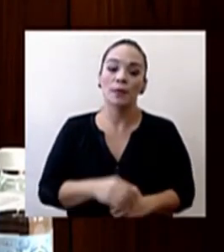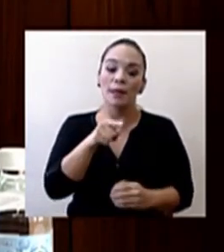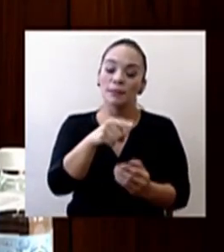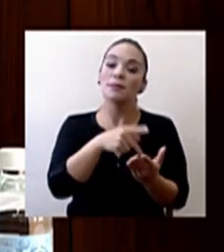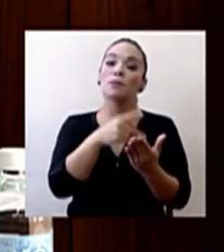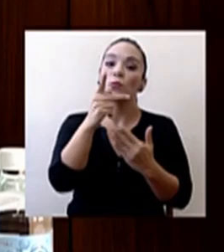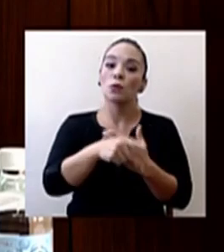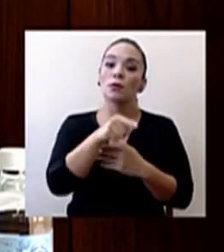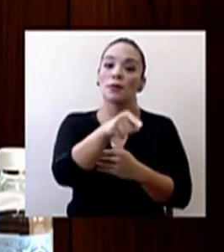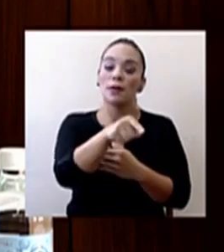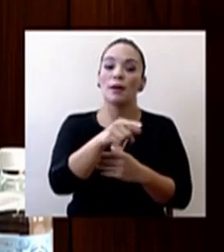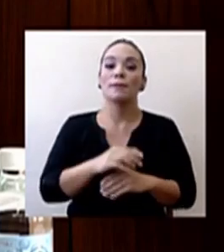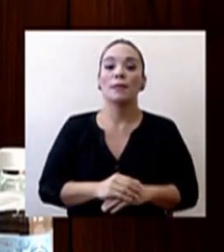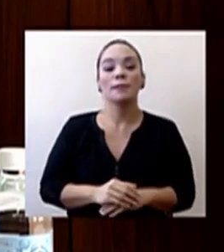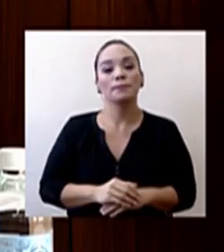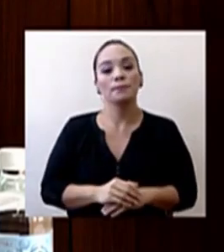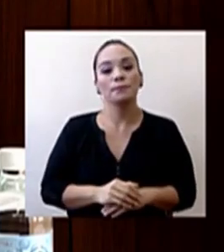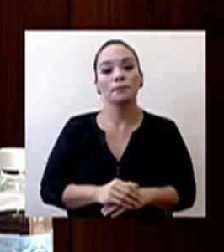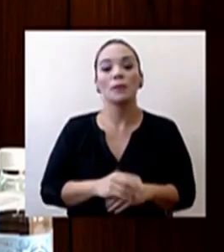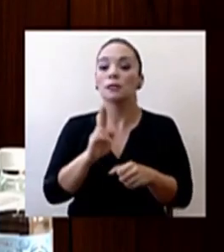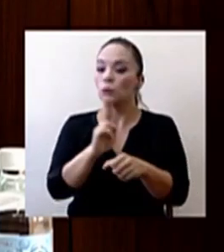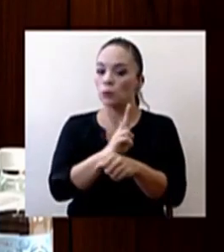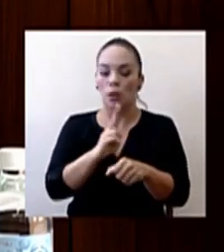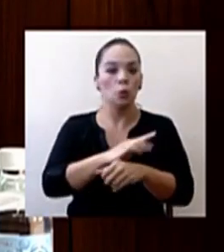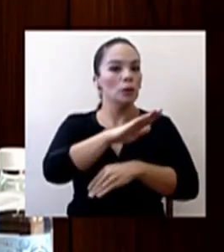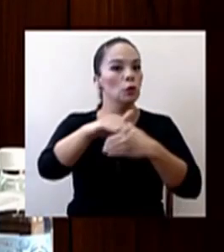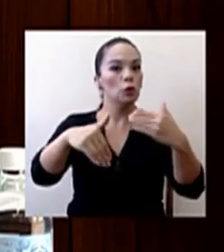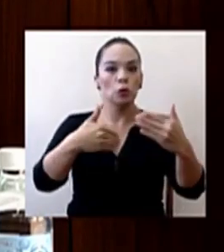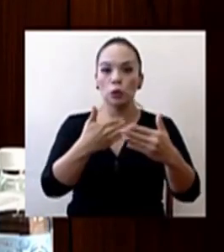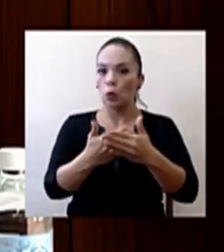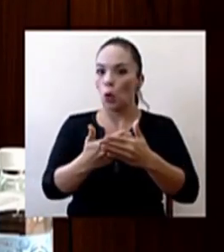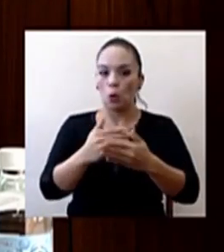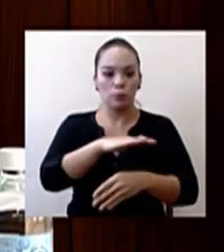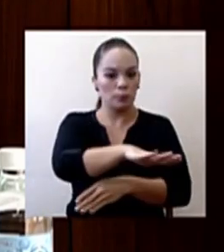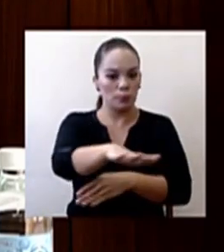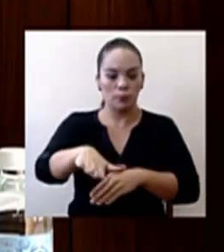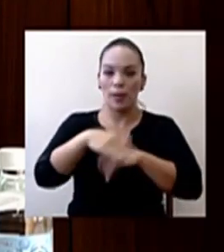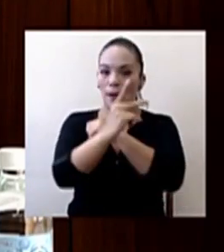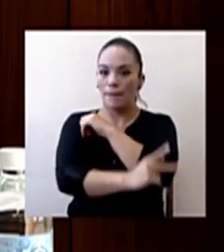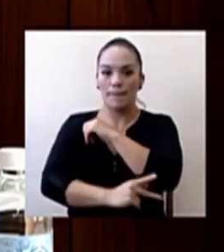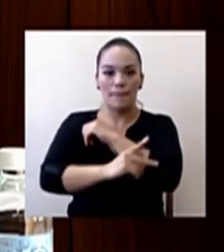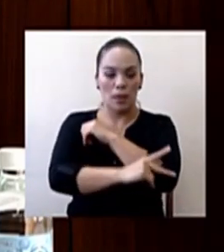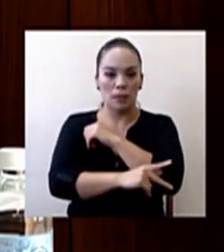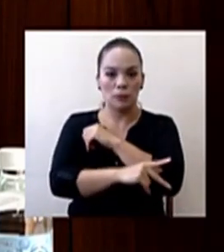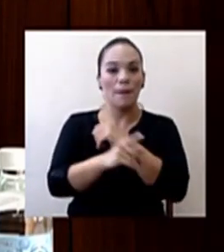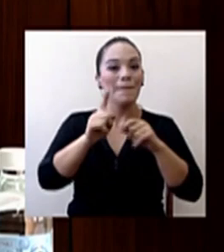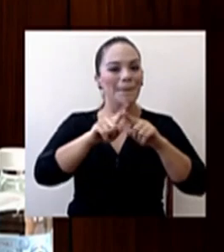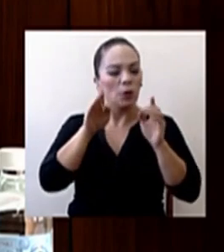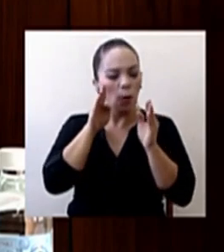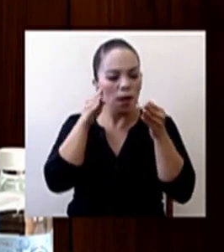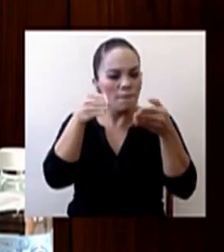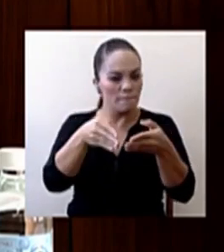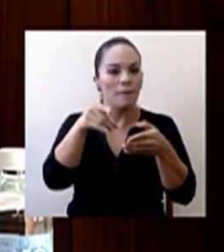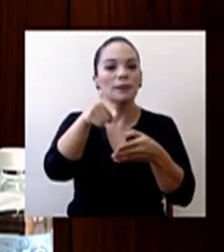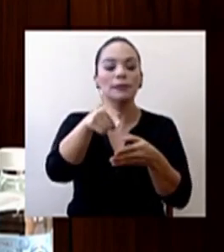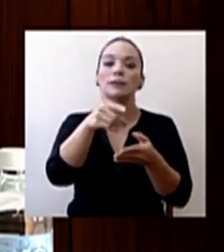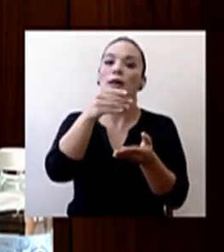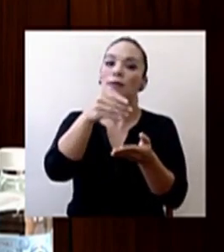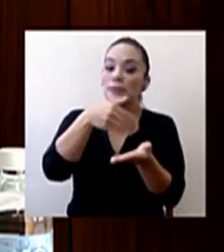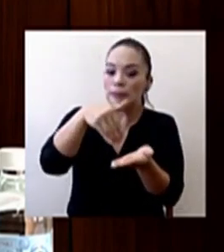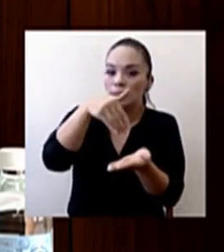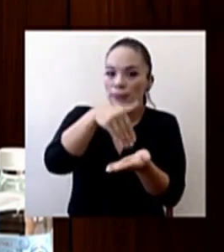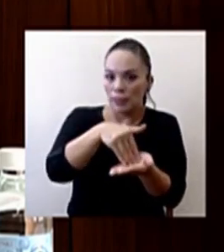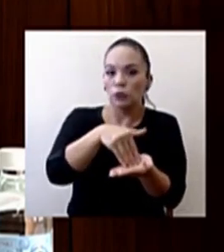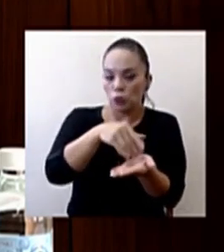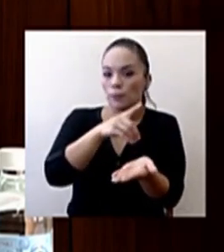implementado a lo largo del país, pero con un particular énfasis en centros que probablemente van a atender